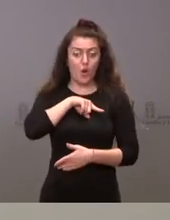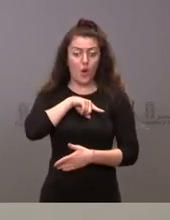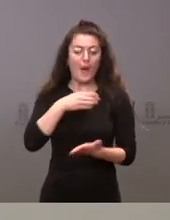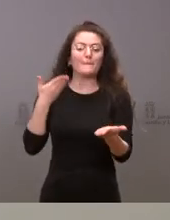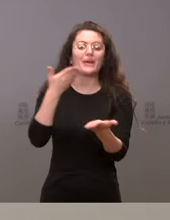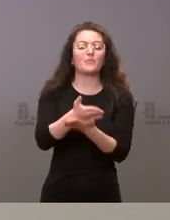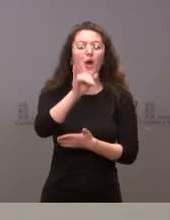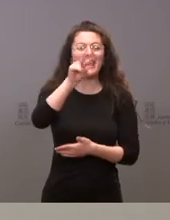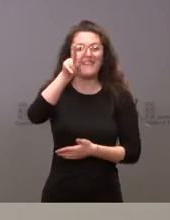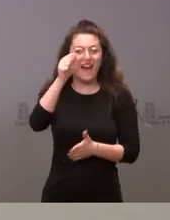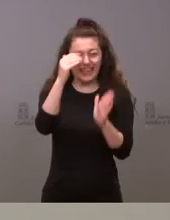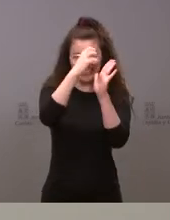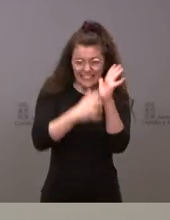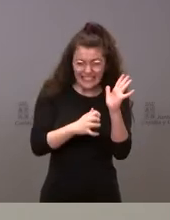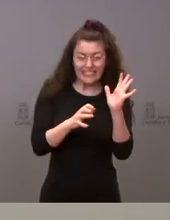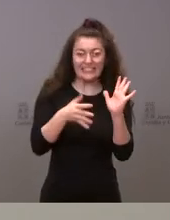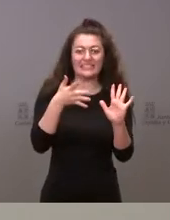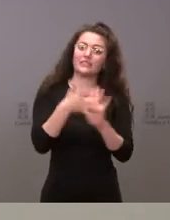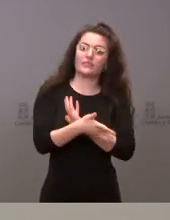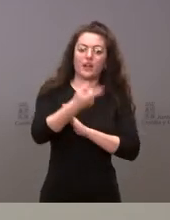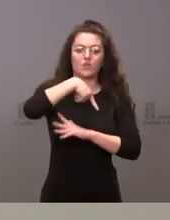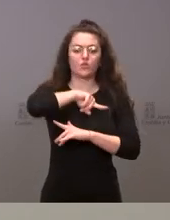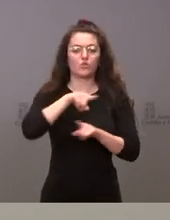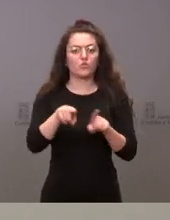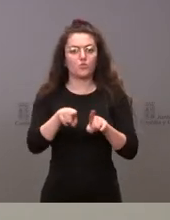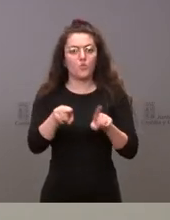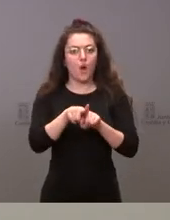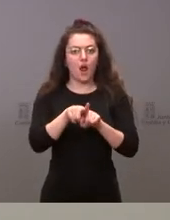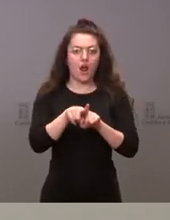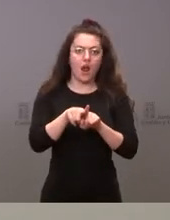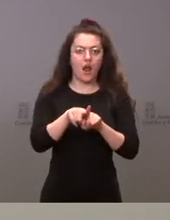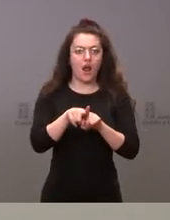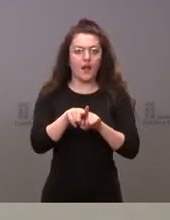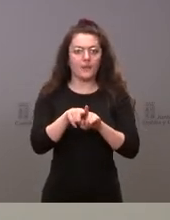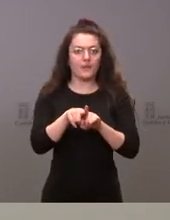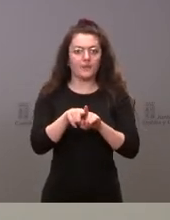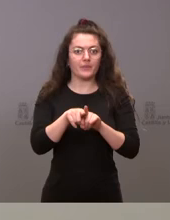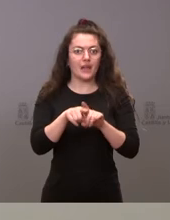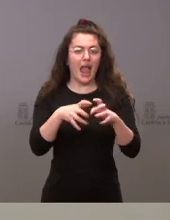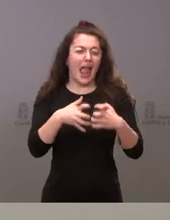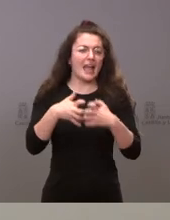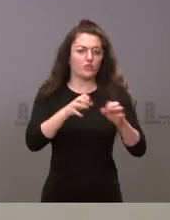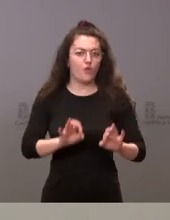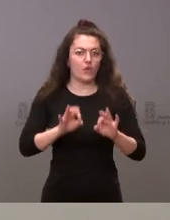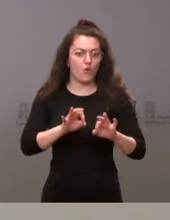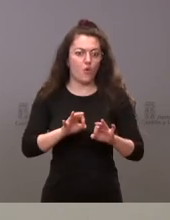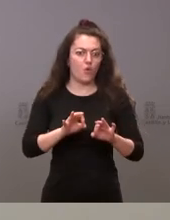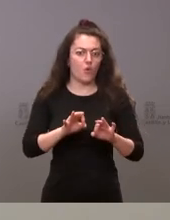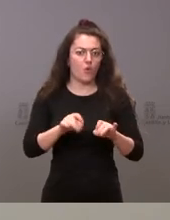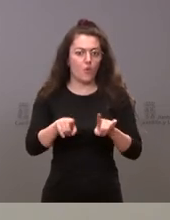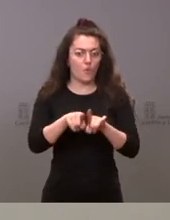estamos también ofreciendo un esfuerzo paralelo de la Junta de Castilla y León como lo ofrecen